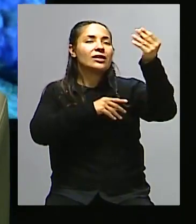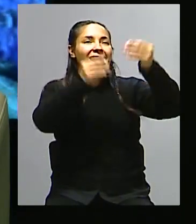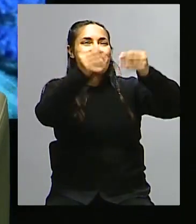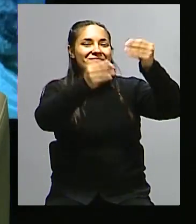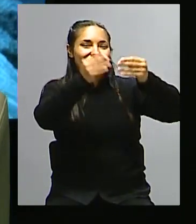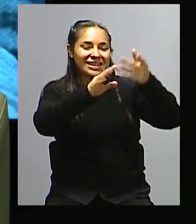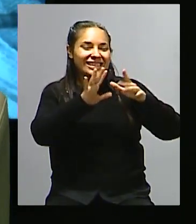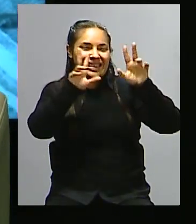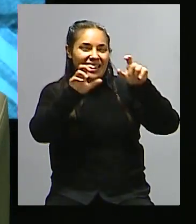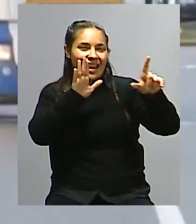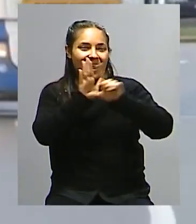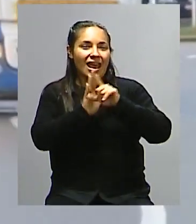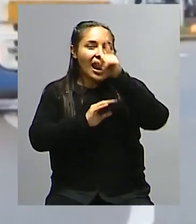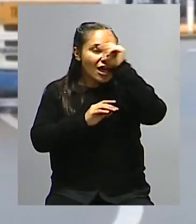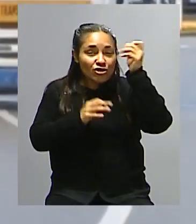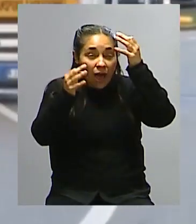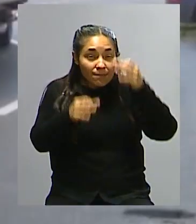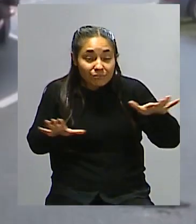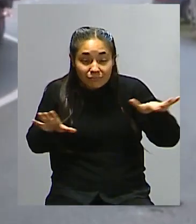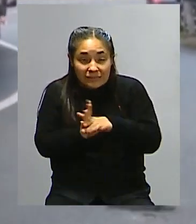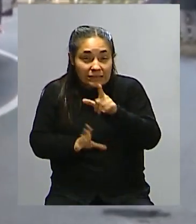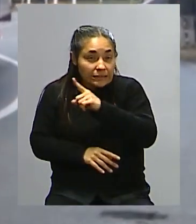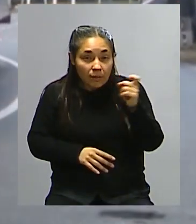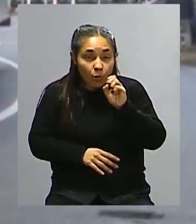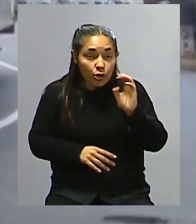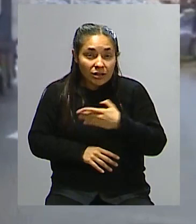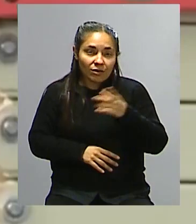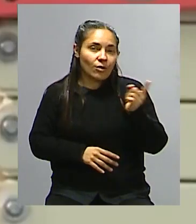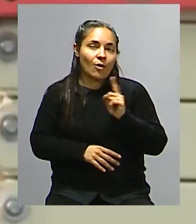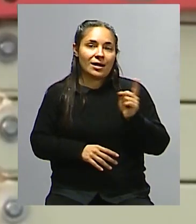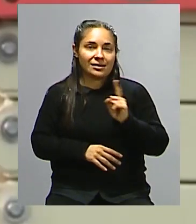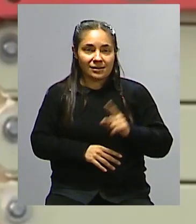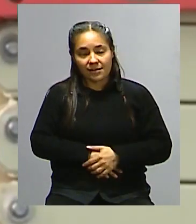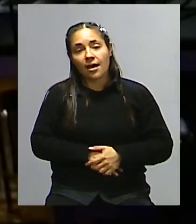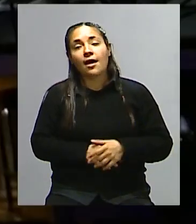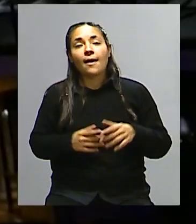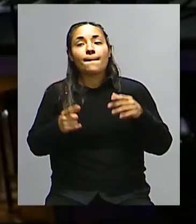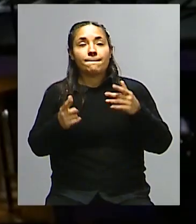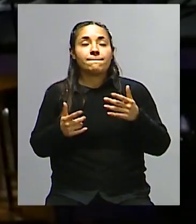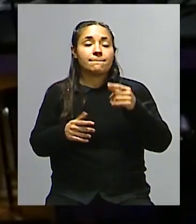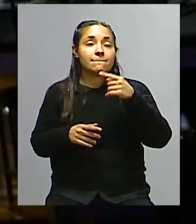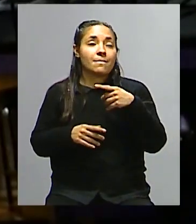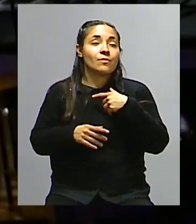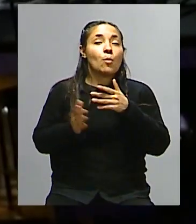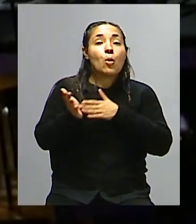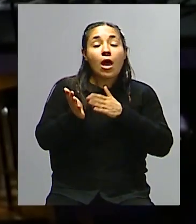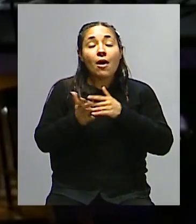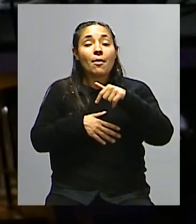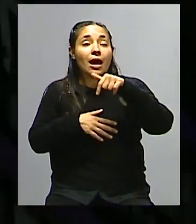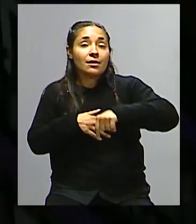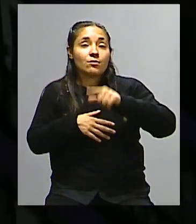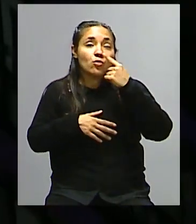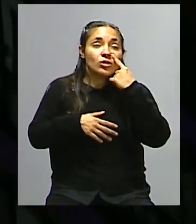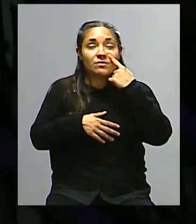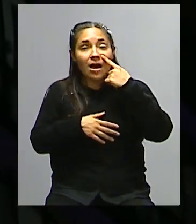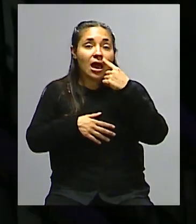tan nacionales no son. Y en los intentos que ha habido en las provincias o municipios, bueno, son esbozos de intenciones, como tiene que